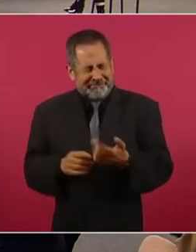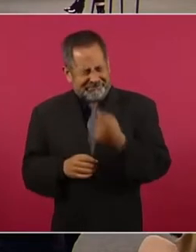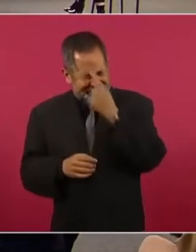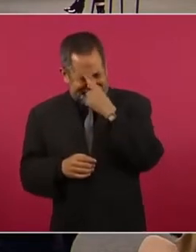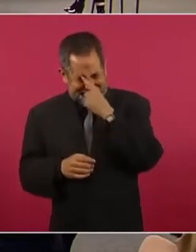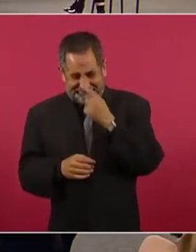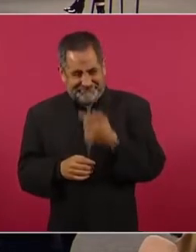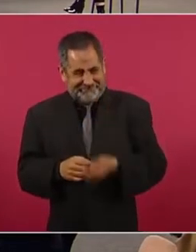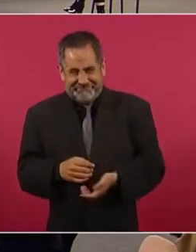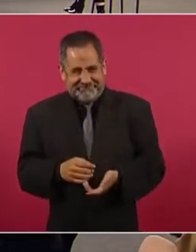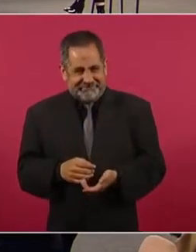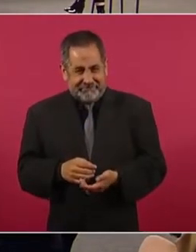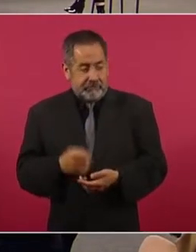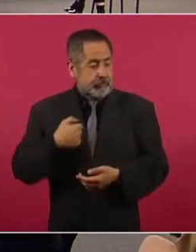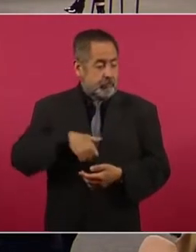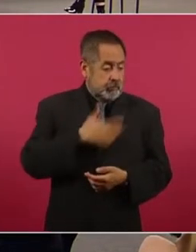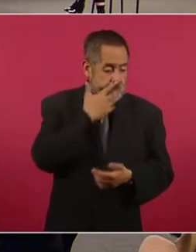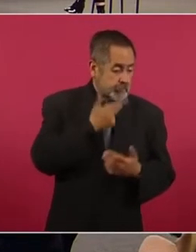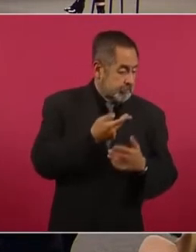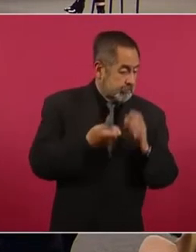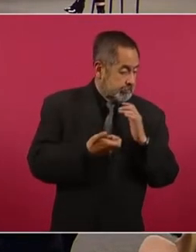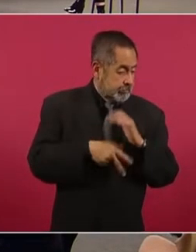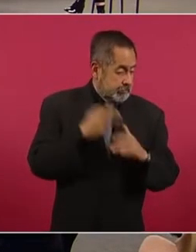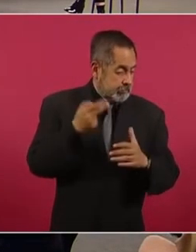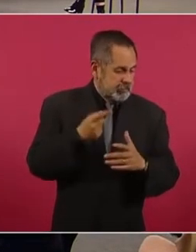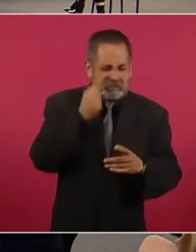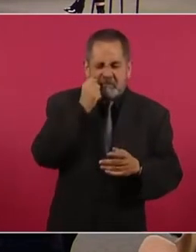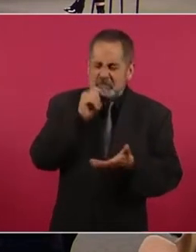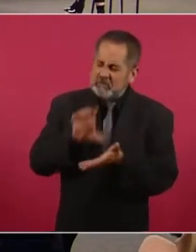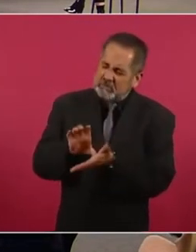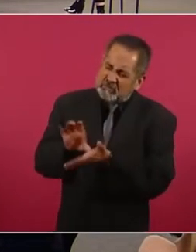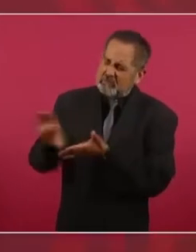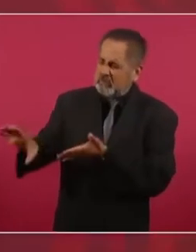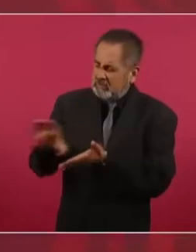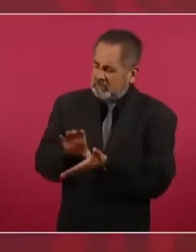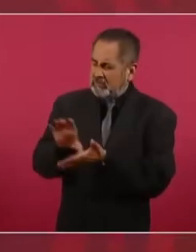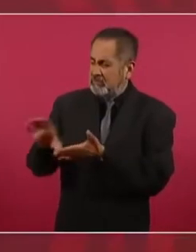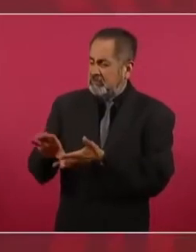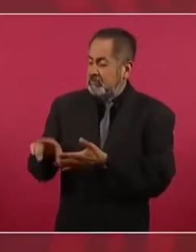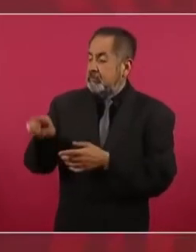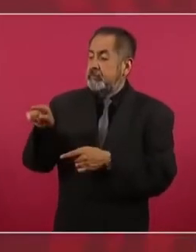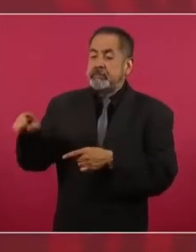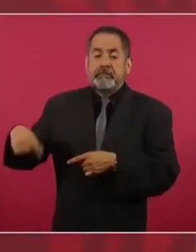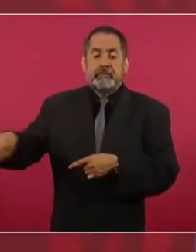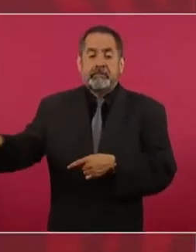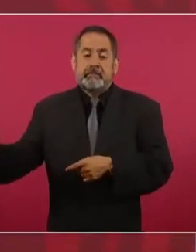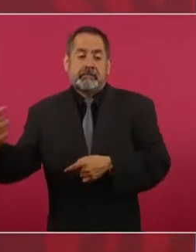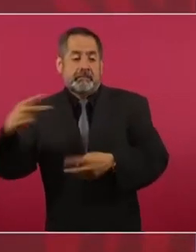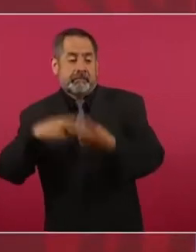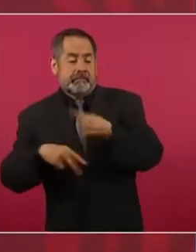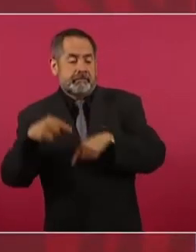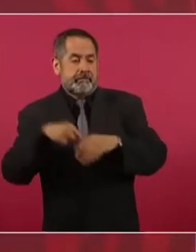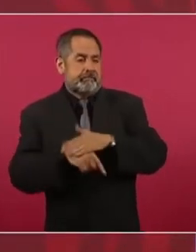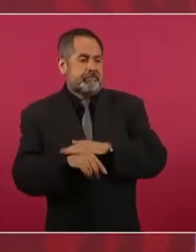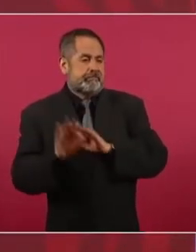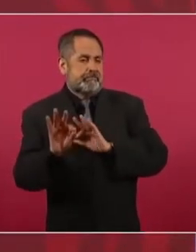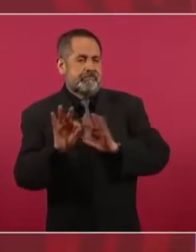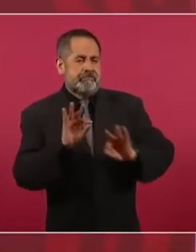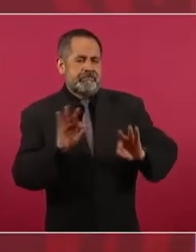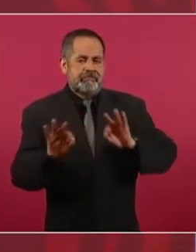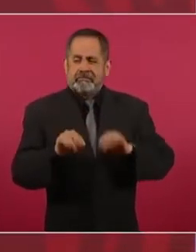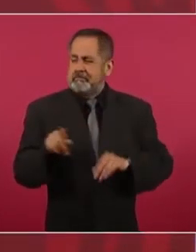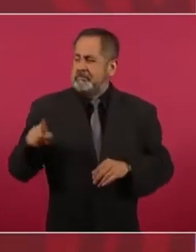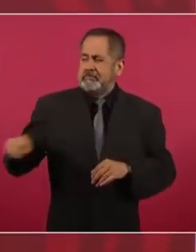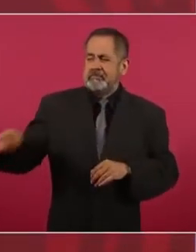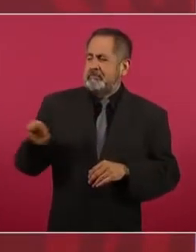de las que carecemos para infiltrar ideas sacadas del bote de la basura.